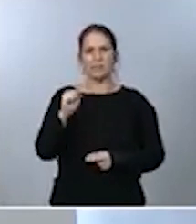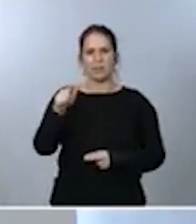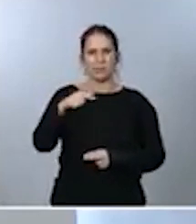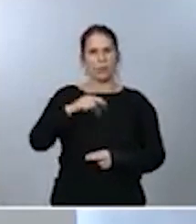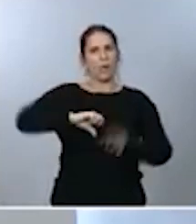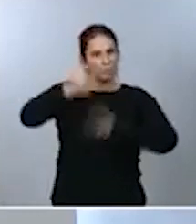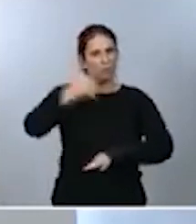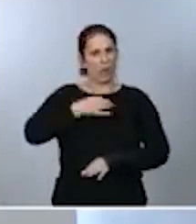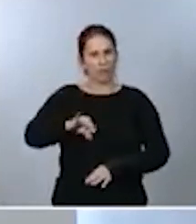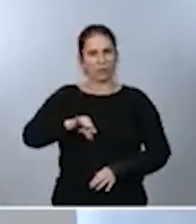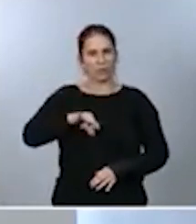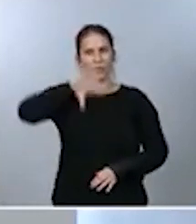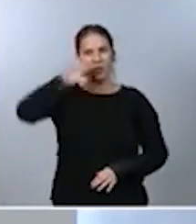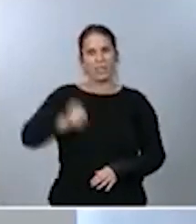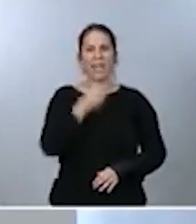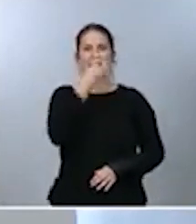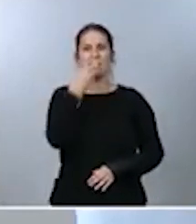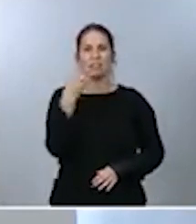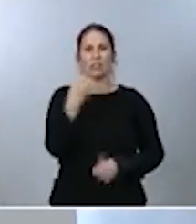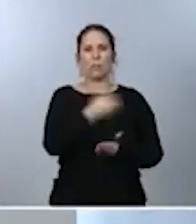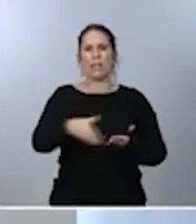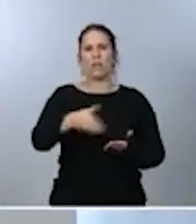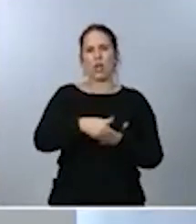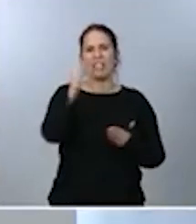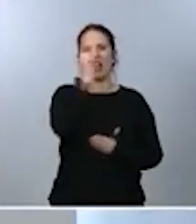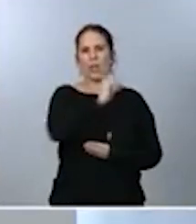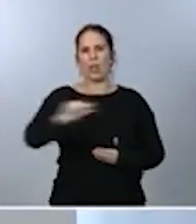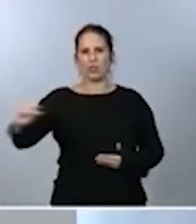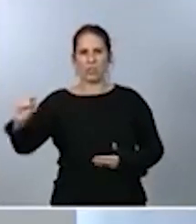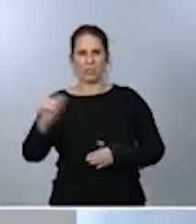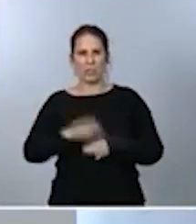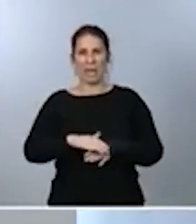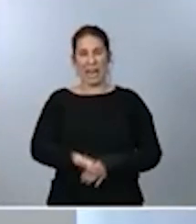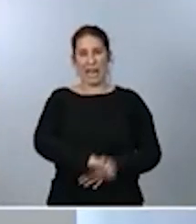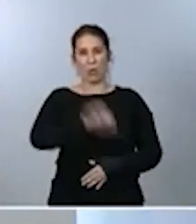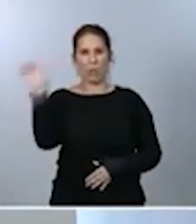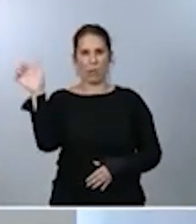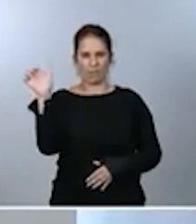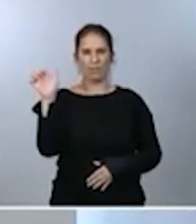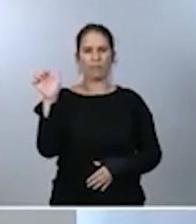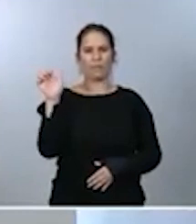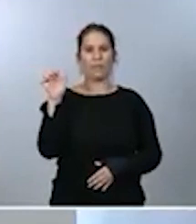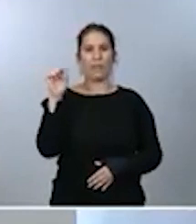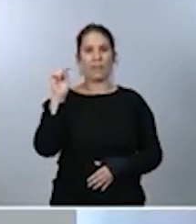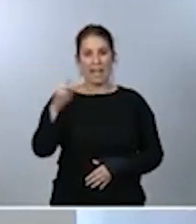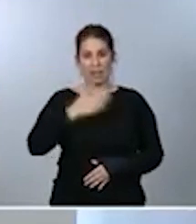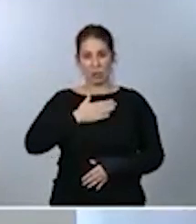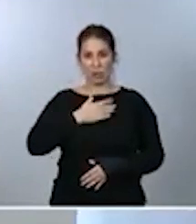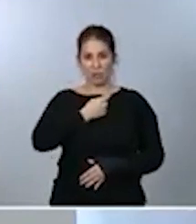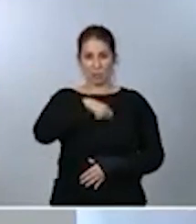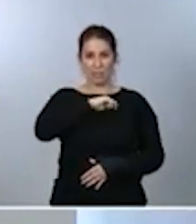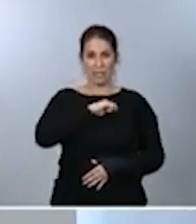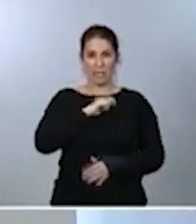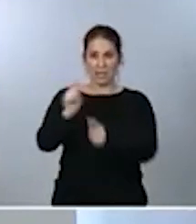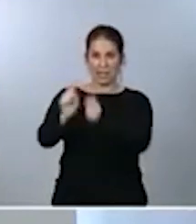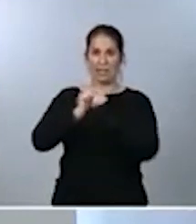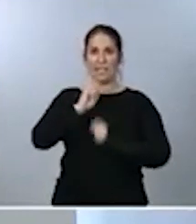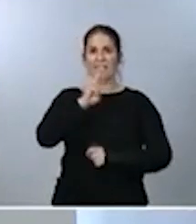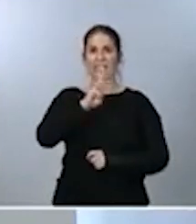adquirir 300 millones de dosis para el conjunto de Europa de los cuales corresponderían a nuestro país 31 millones